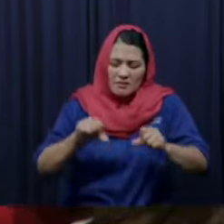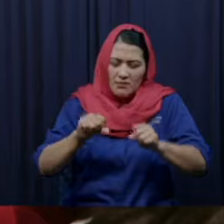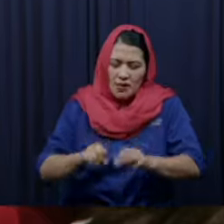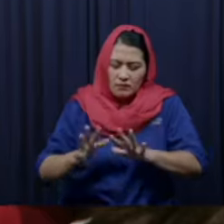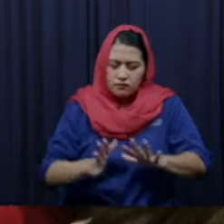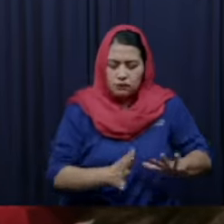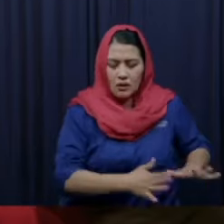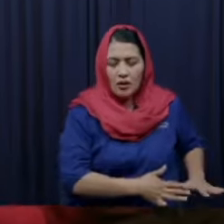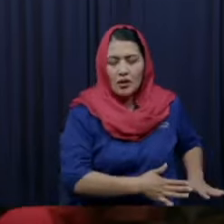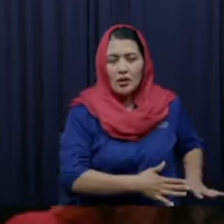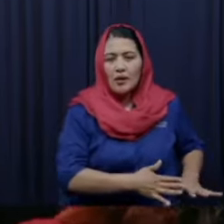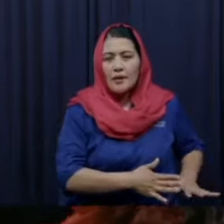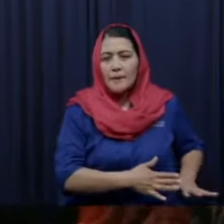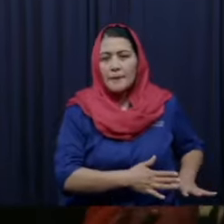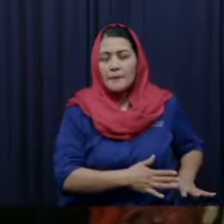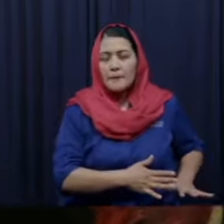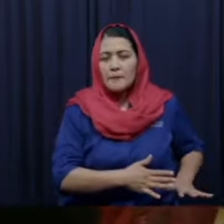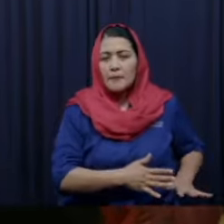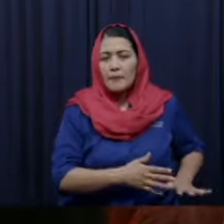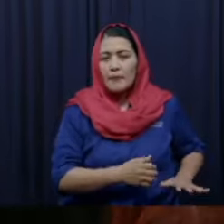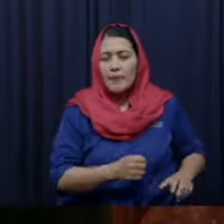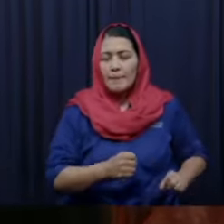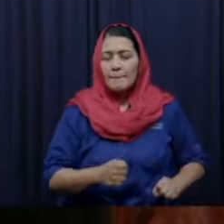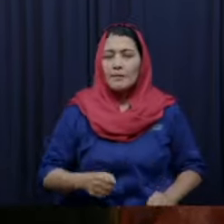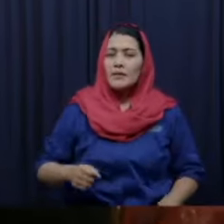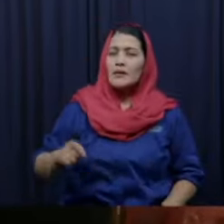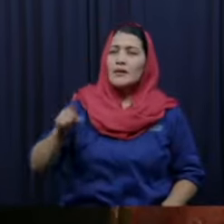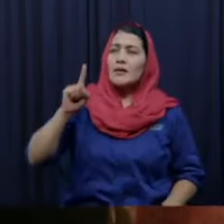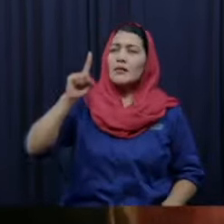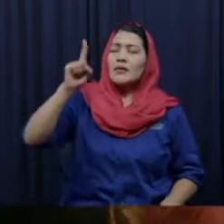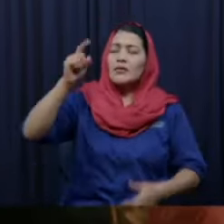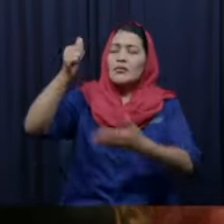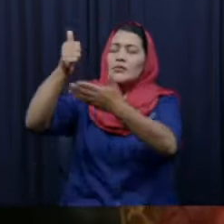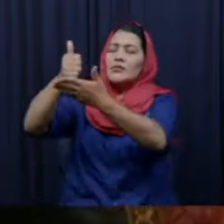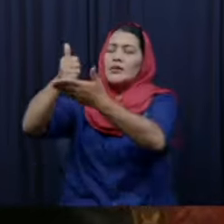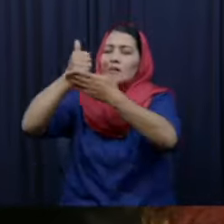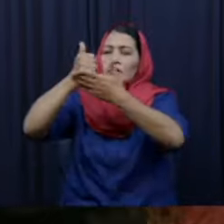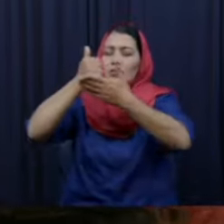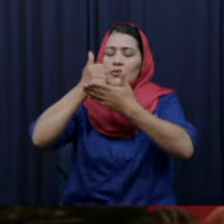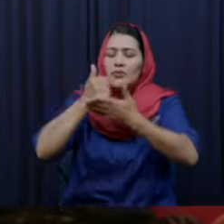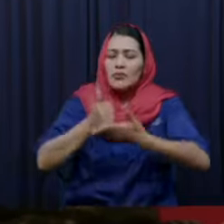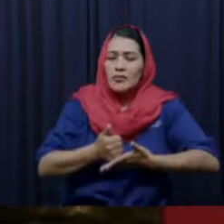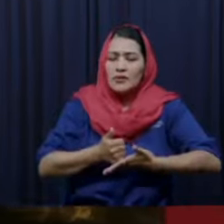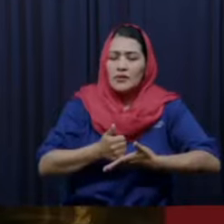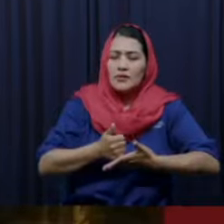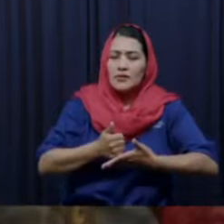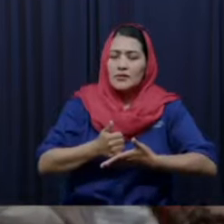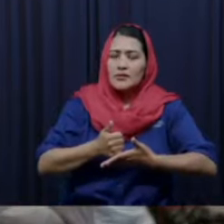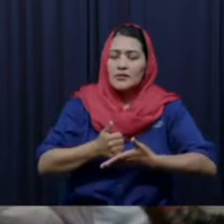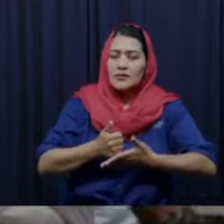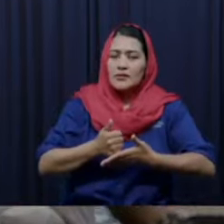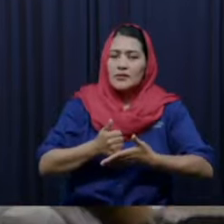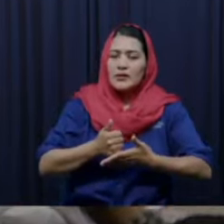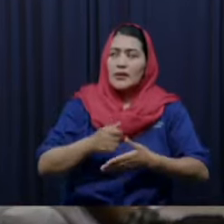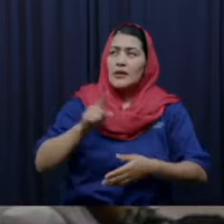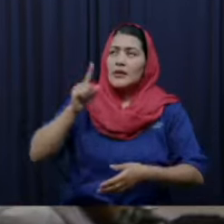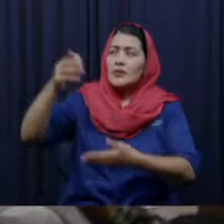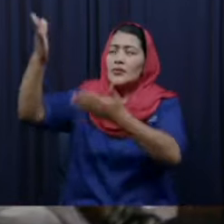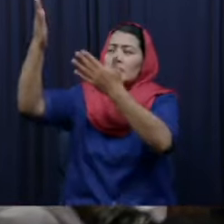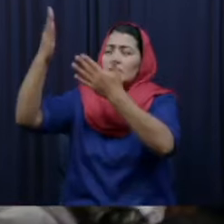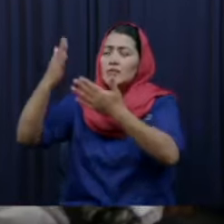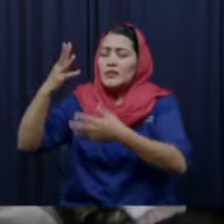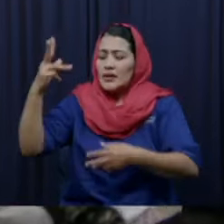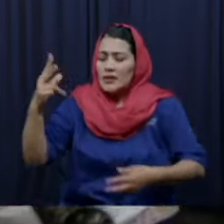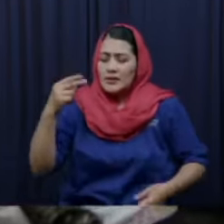por el poder de tu Santo Espíritu que tú seas el conquistador Señor y que nos entregues esas ciudades y que